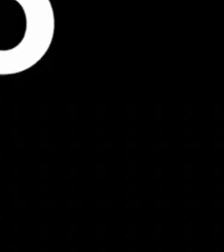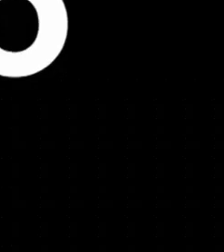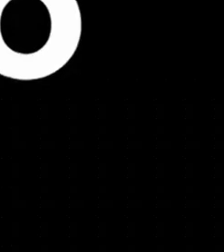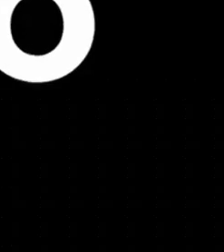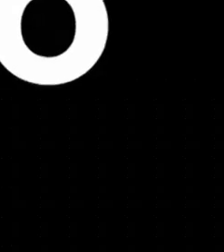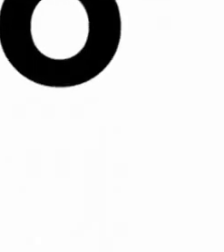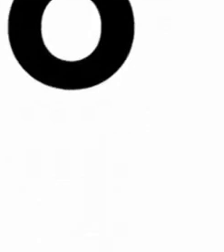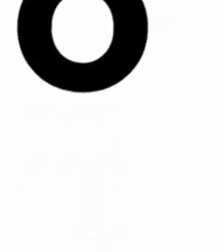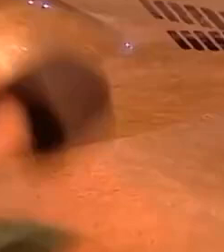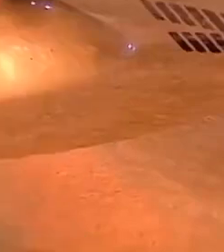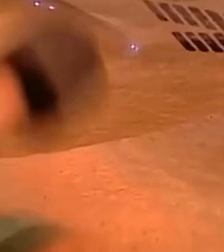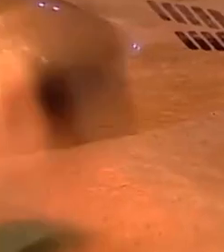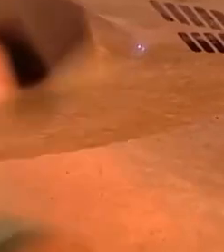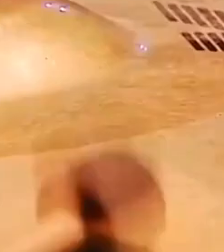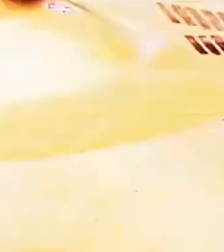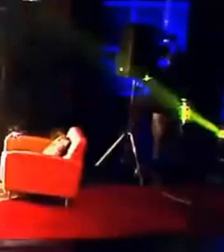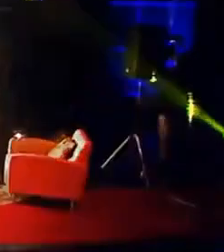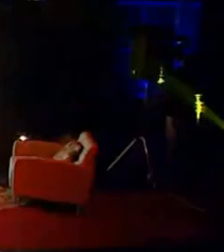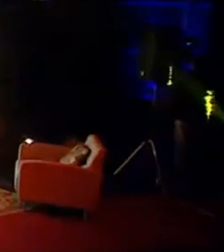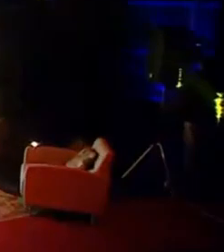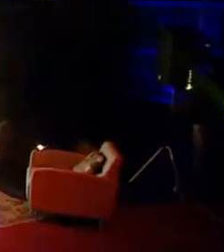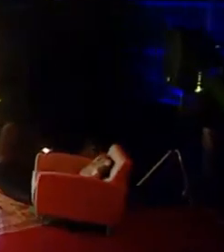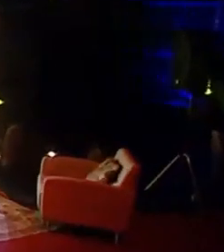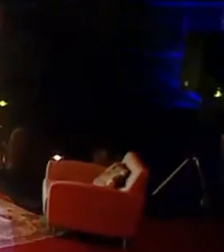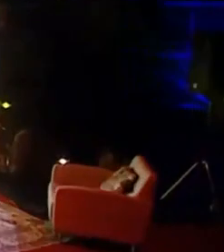Gracias.